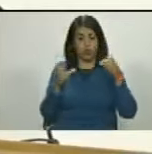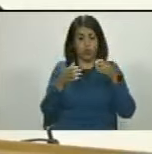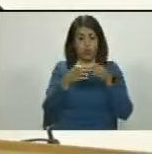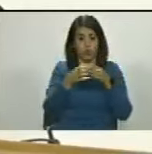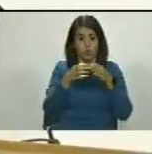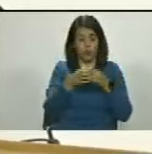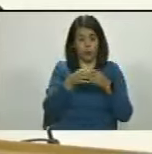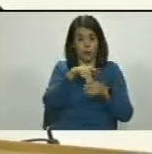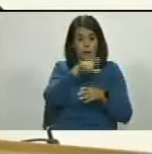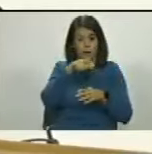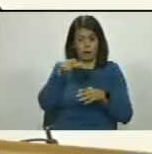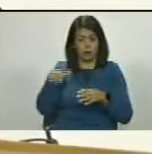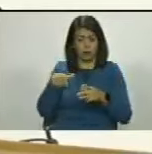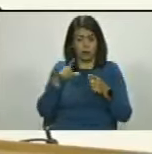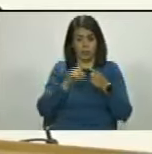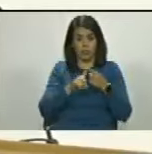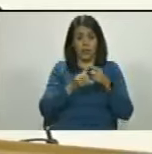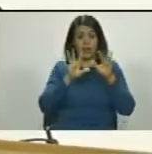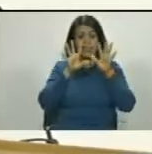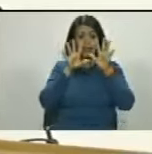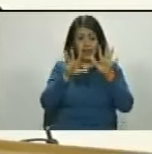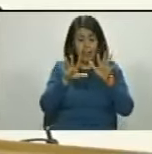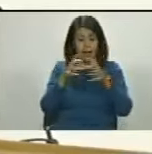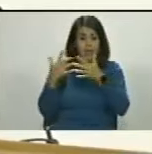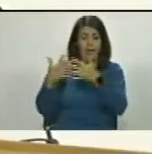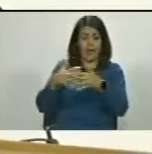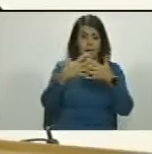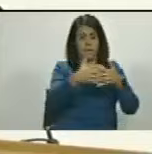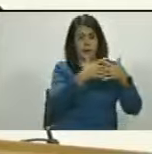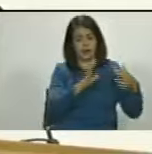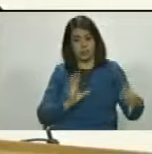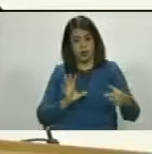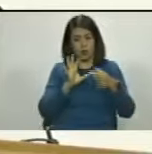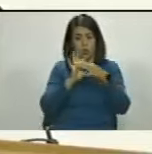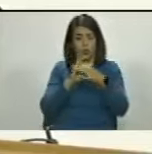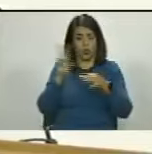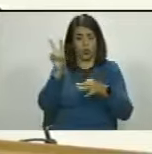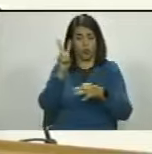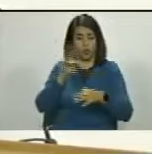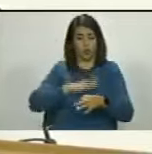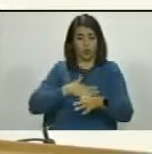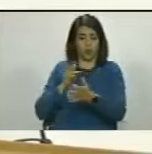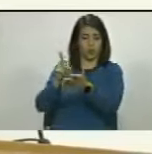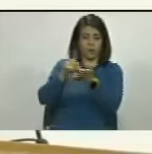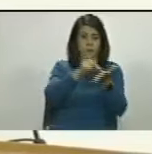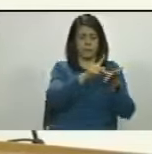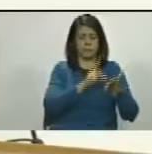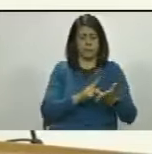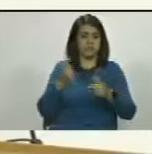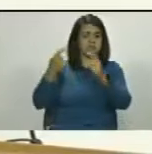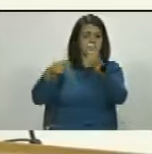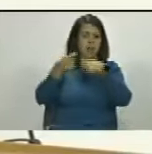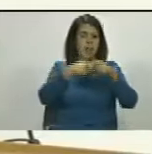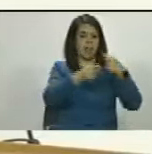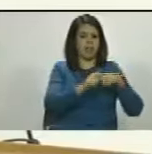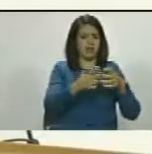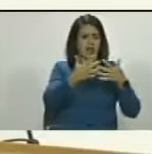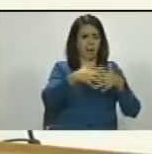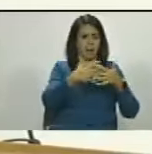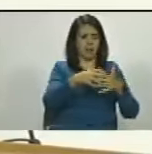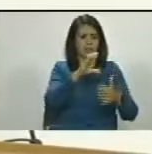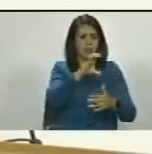acreedores conformados por 10 compañías vinculadas con Venezuela puedan participar en una subasta de CITGO